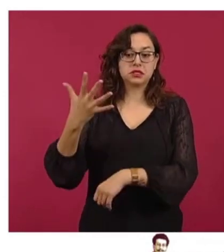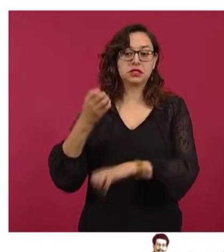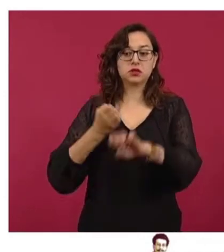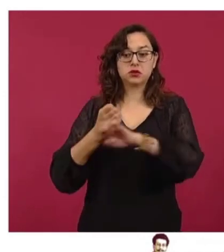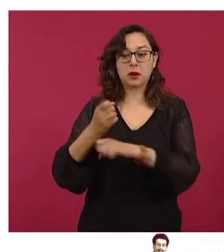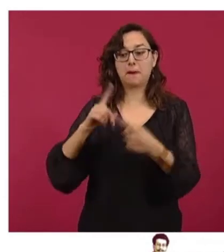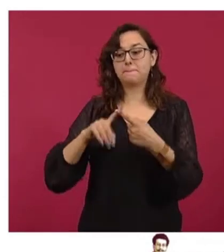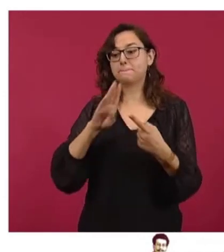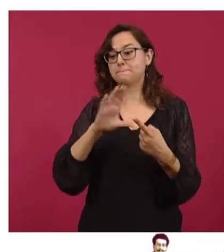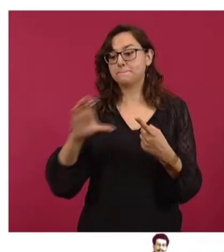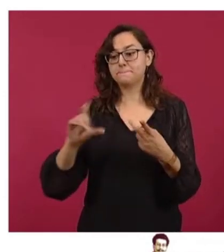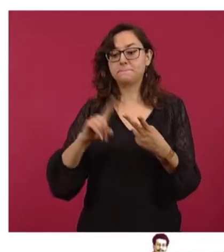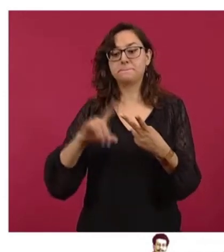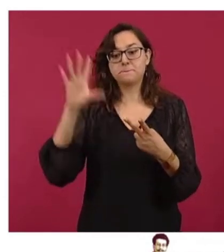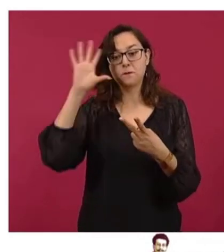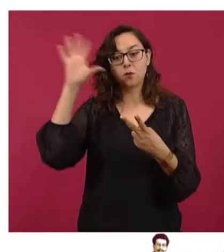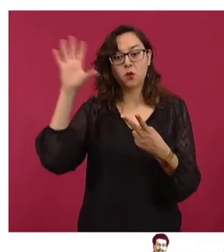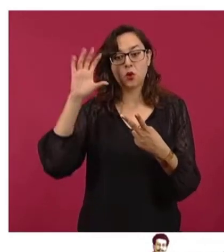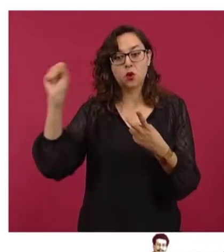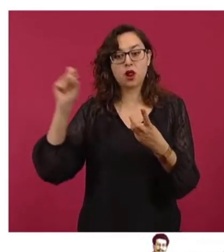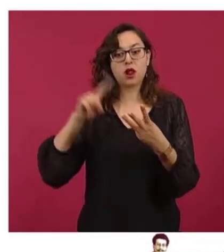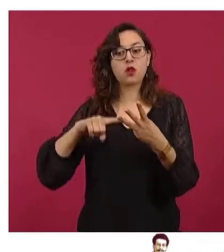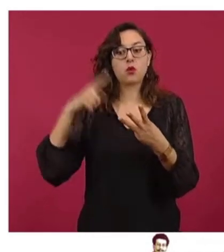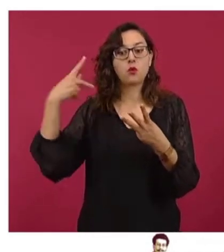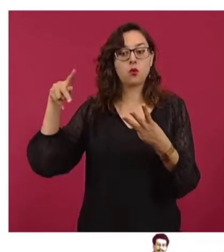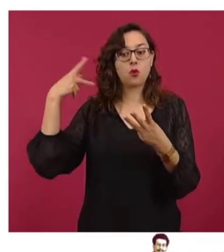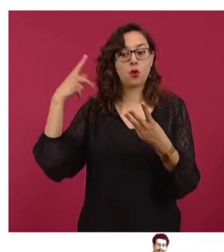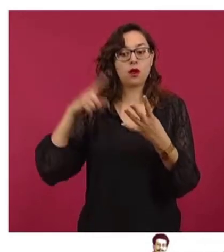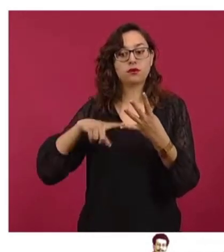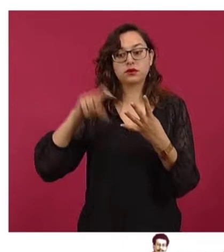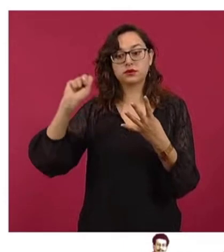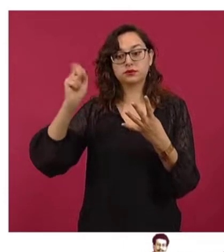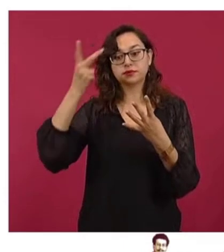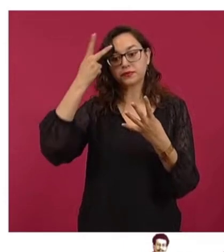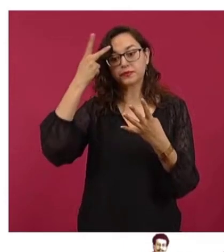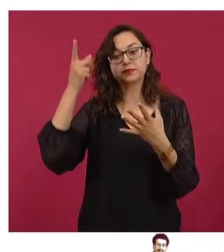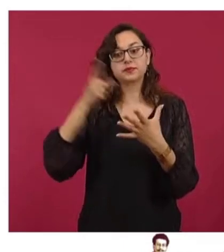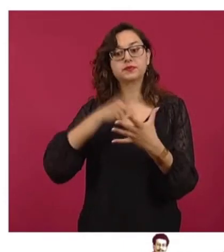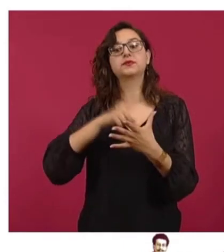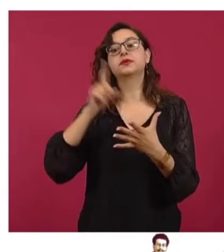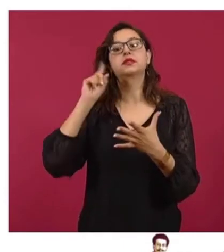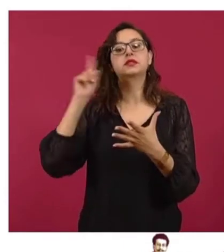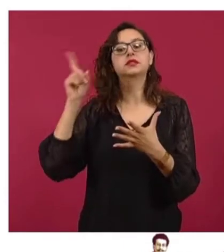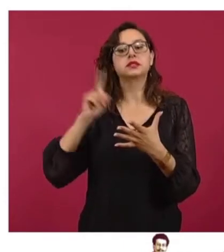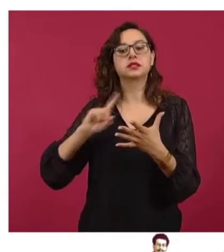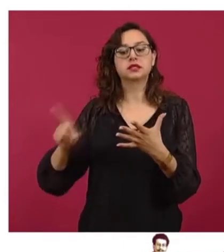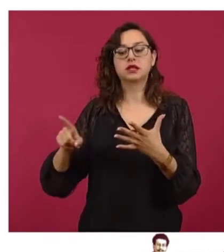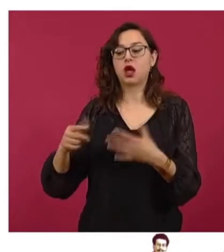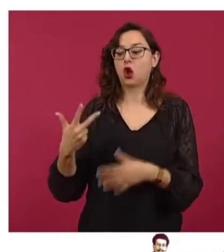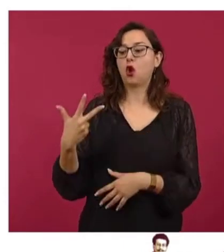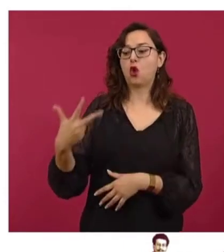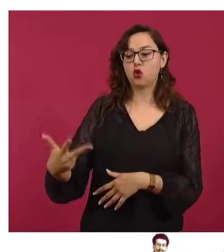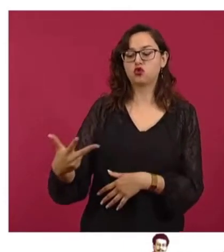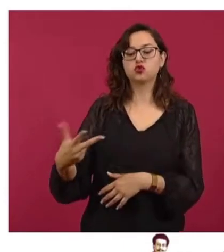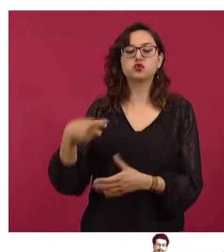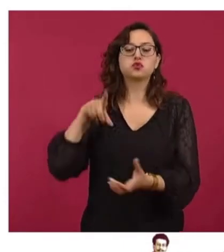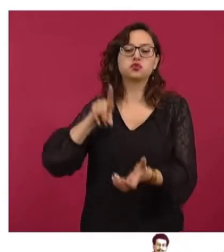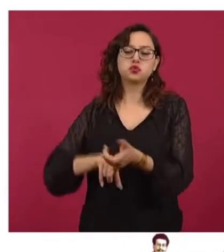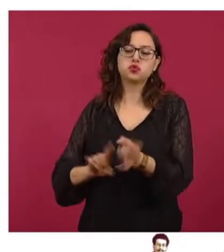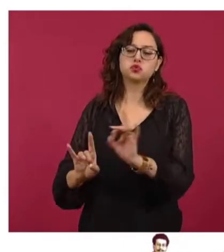California, Morelos, Puebla, San Luis Potosí y Zacatecas, solamente ocho están afectadas.